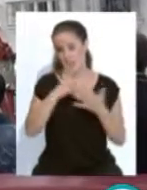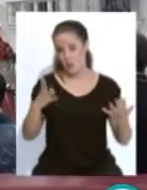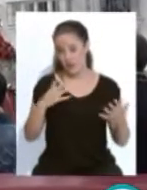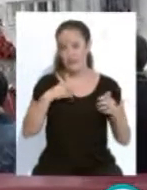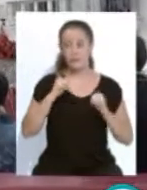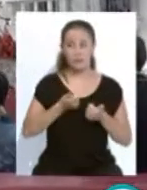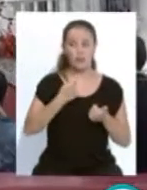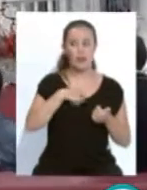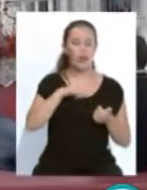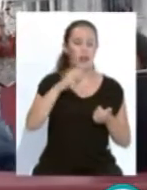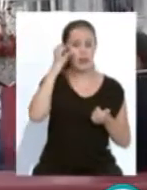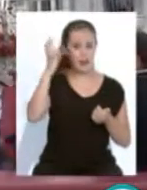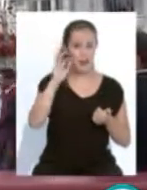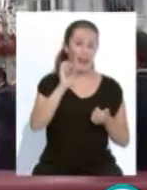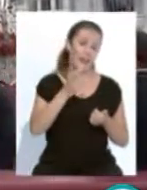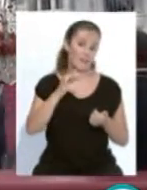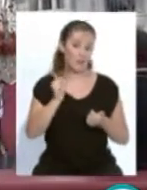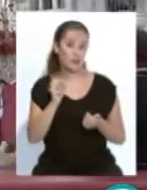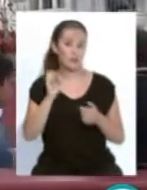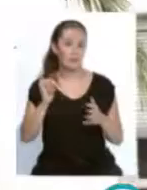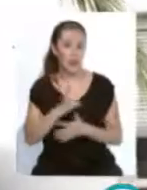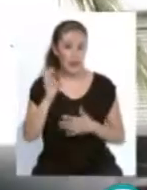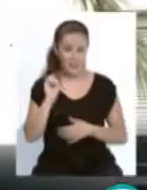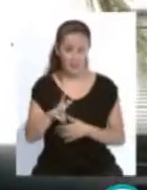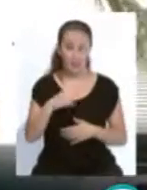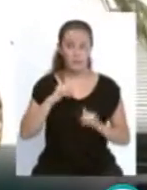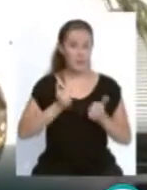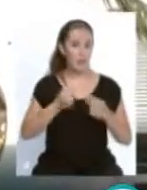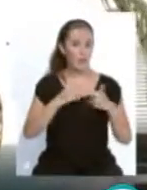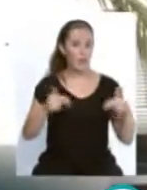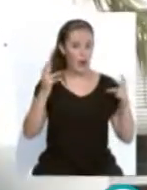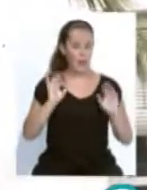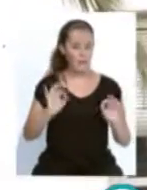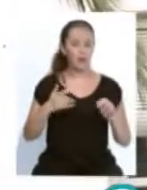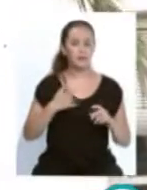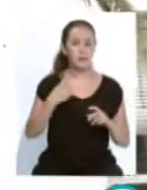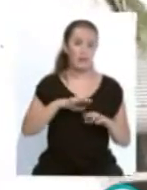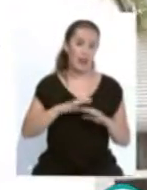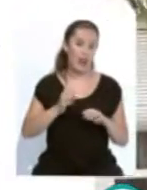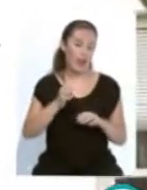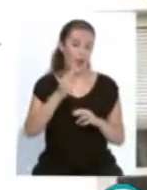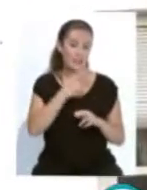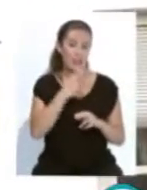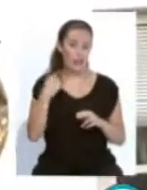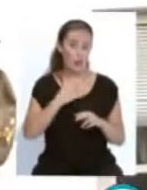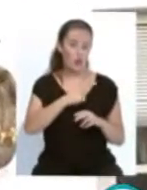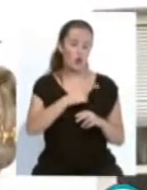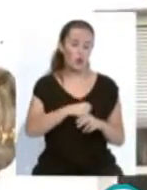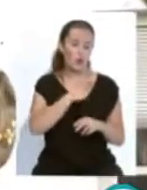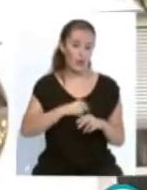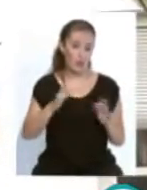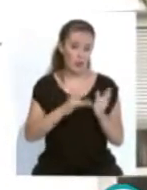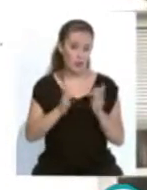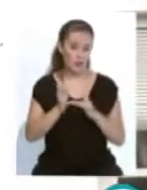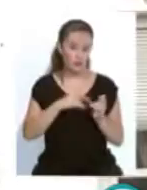español, hizo lectura de la oración en la que se expresaba públicamente la consagración de España al Sagrado Corazón de Jesús en el Cerro de los